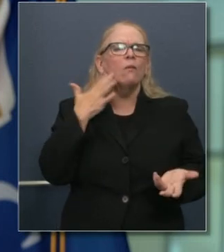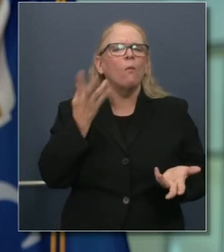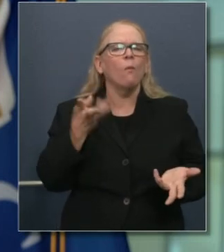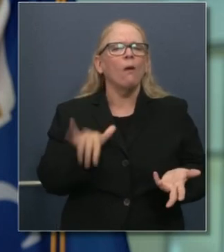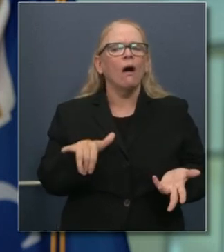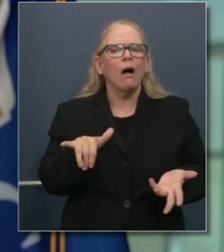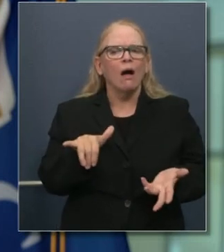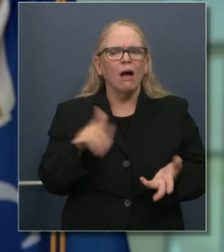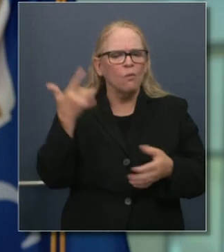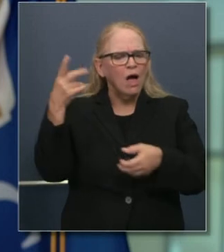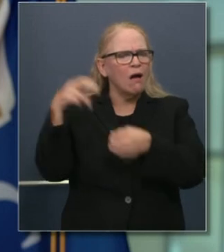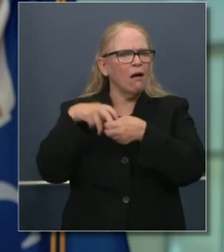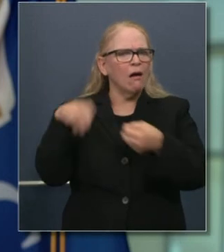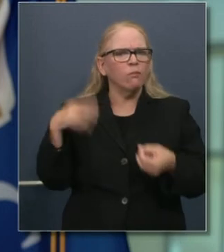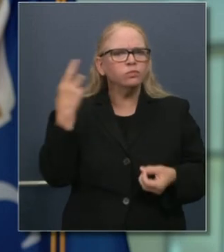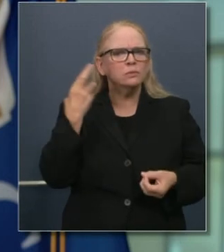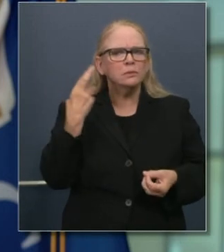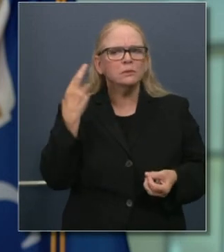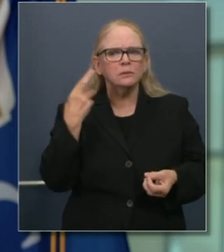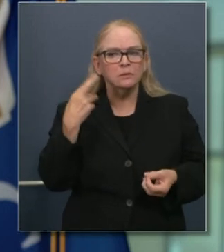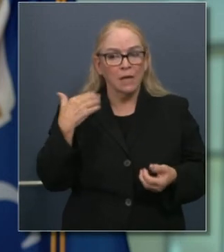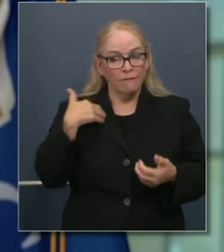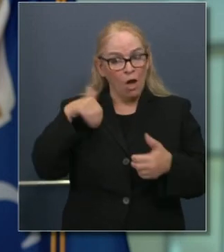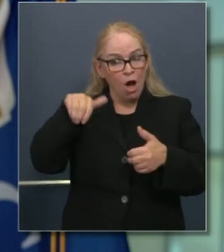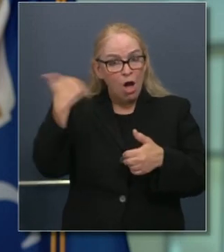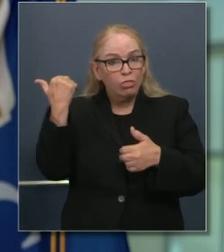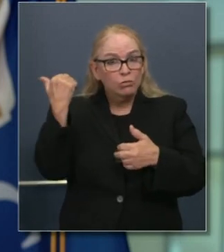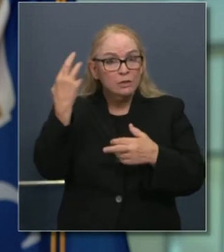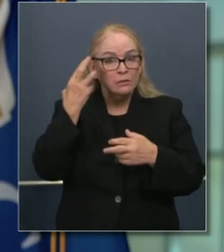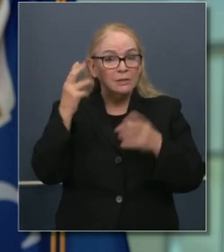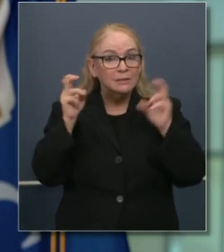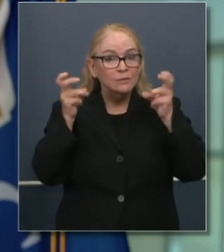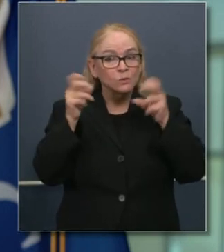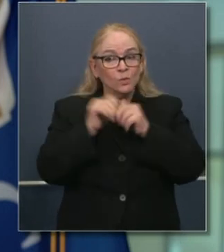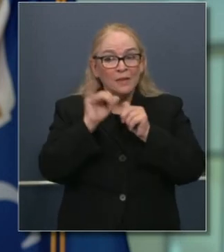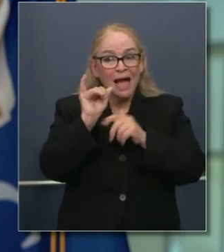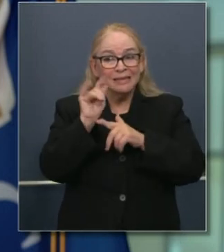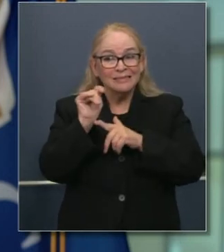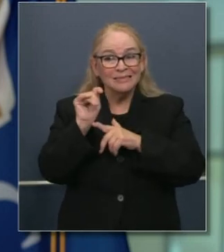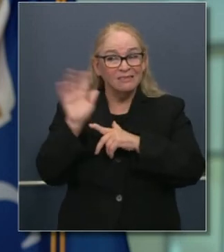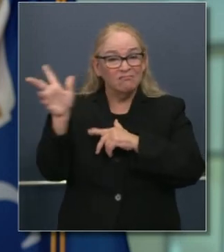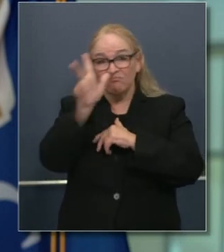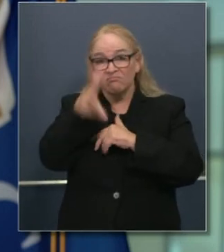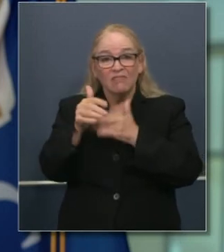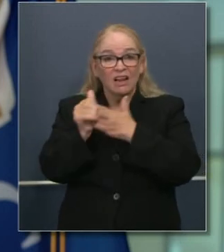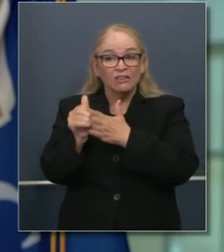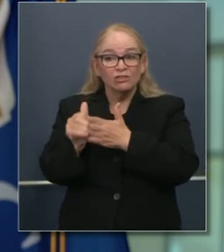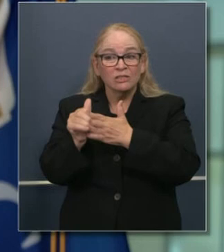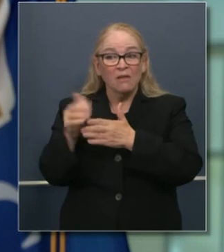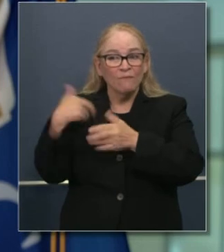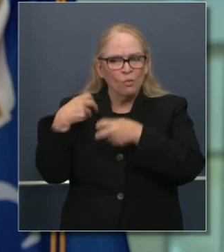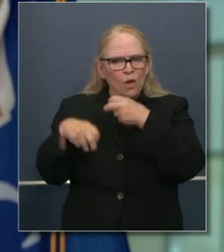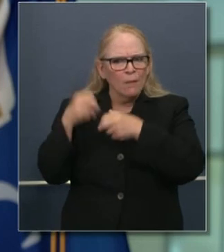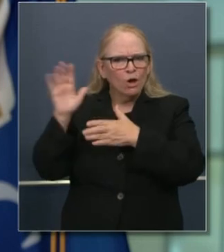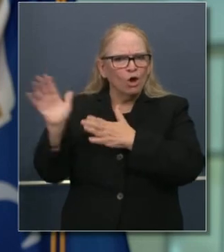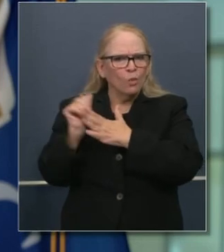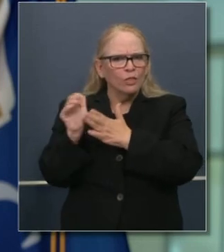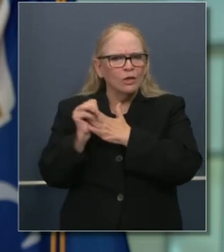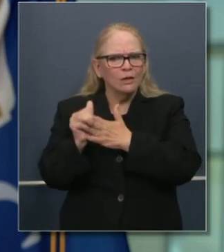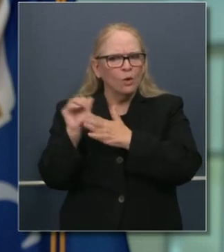antes de que sucediera este percance con los datos de salud, ¿esto tuvo que ver con su desempeño, con su